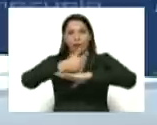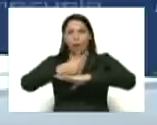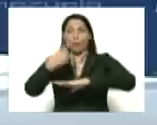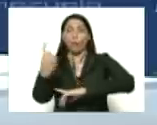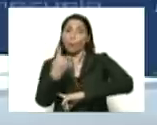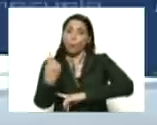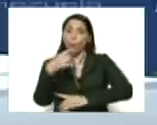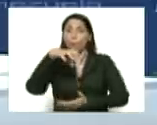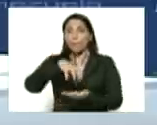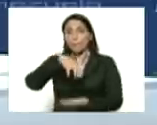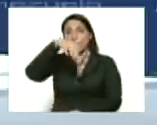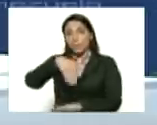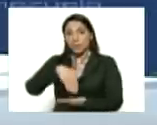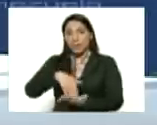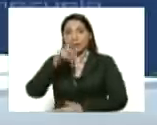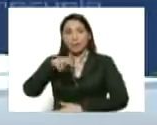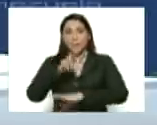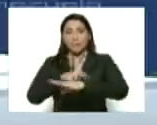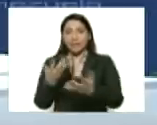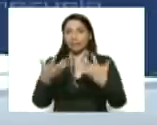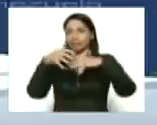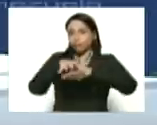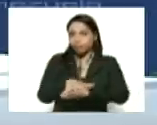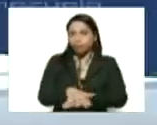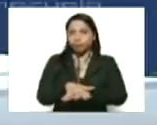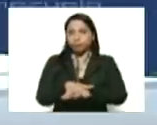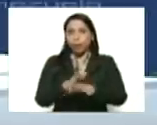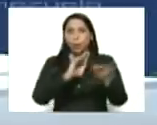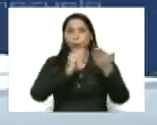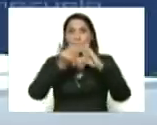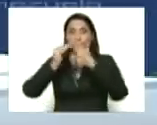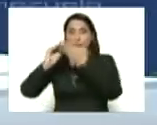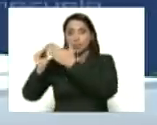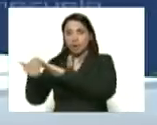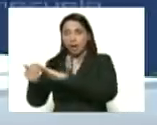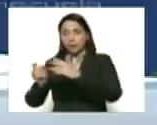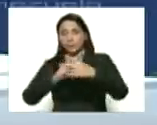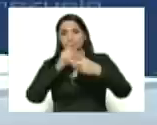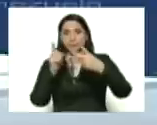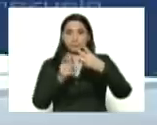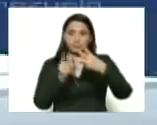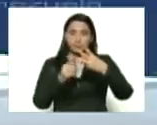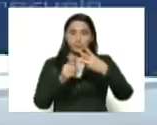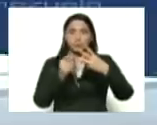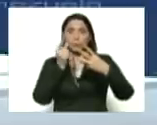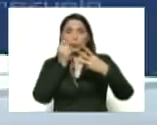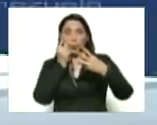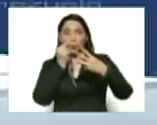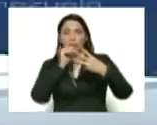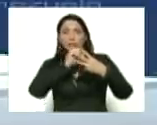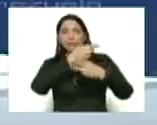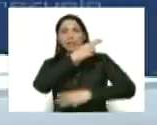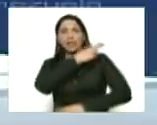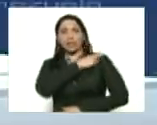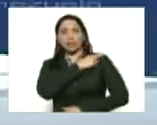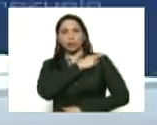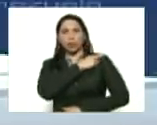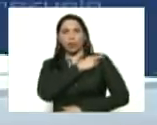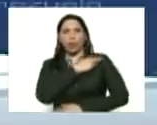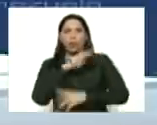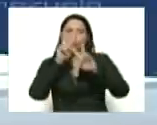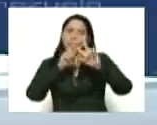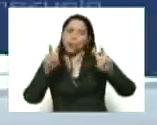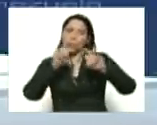la doctora Liliana Benítez, médico integral comunitario de la comunidad, Ángel Merchor, director de epidemiología de